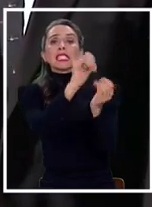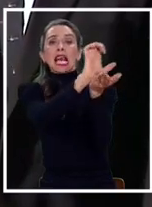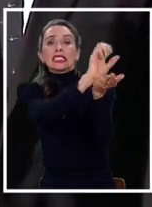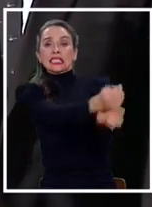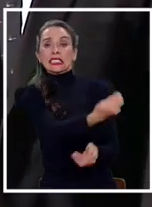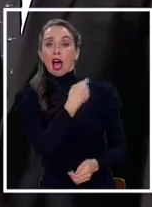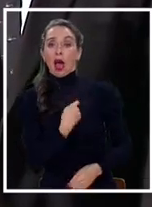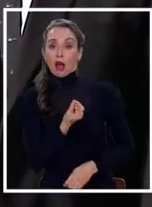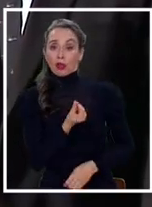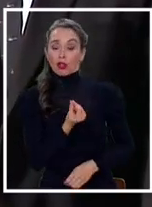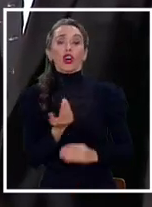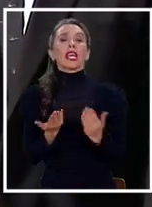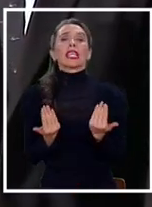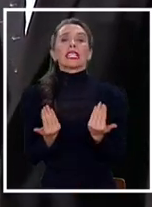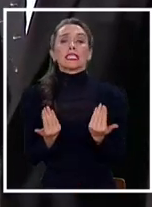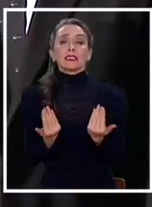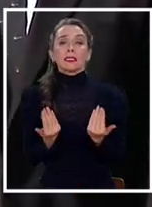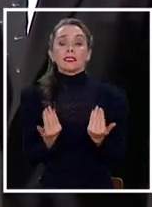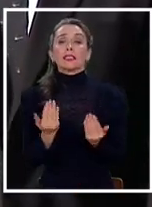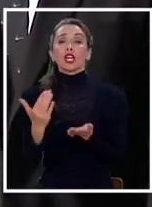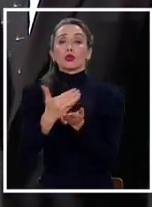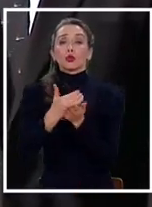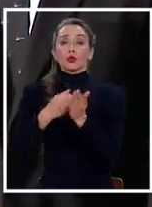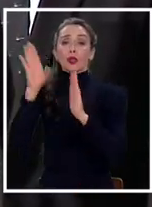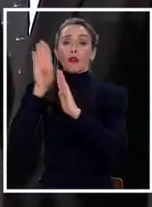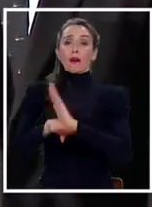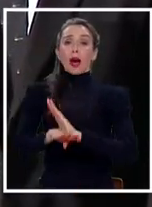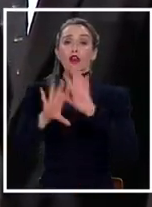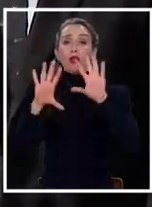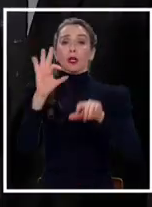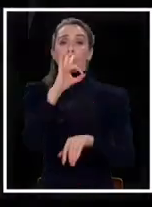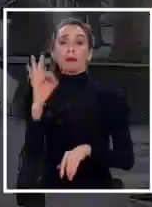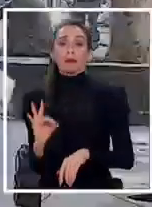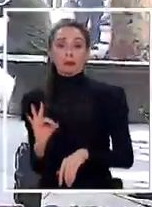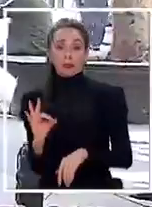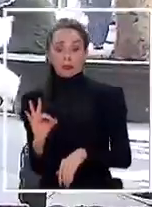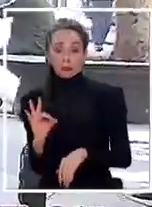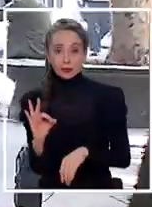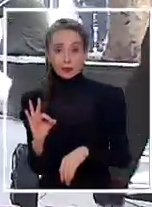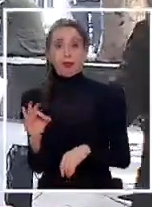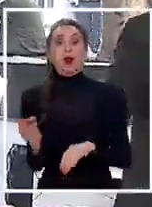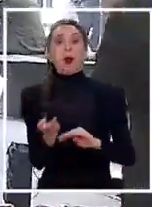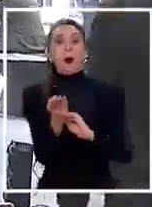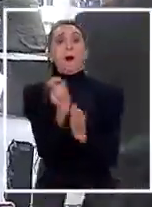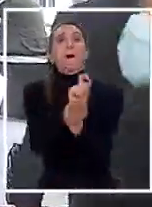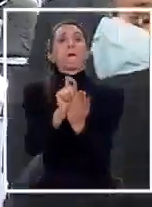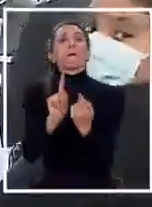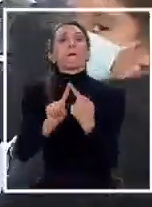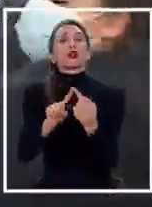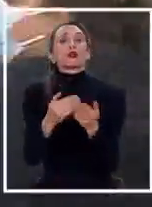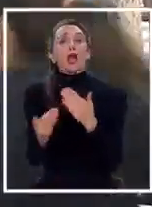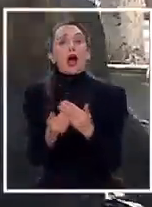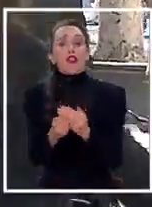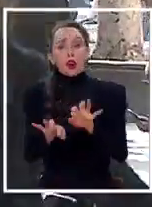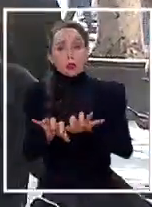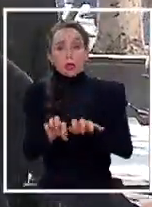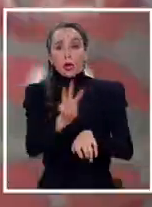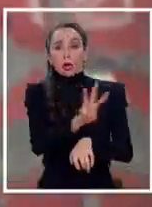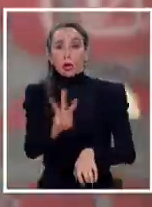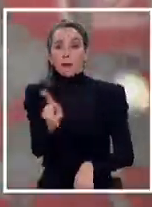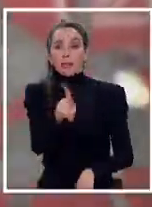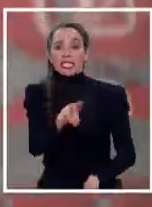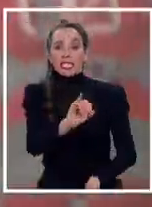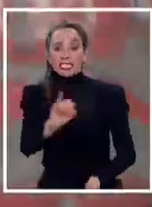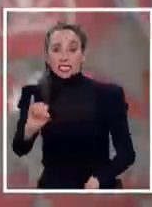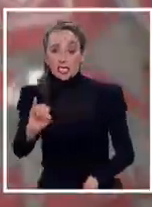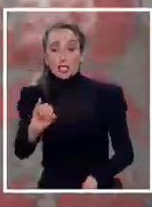Donde la verdad lo único que solicitaron una caída de 10% de los ingresos. La postulación se realiza en la página del Servicio de Impuestos Internos